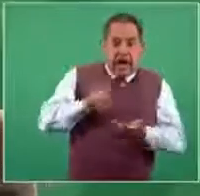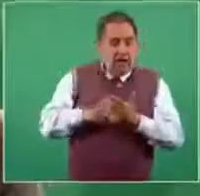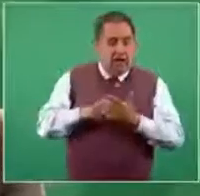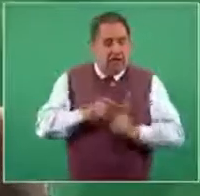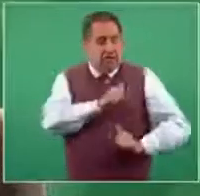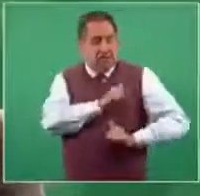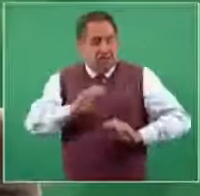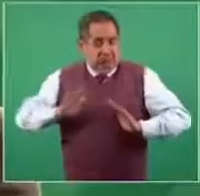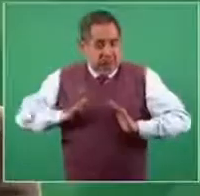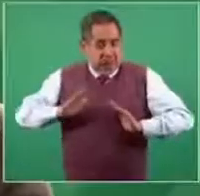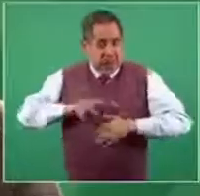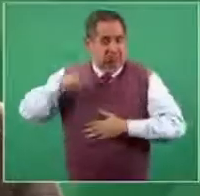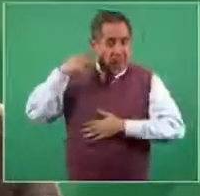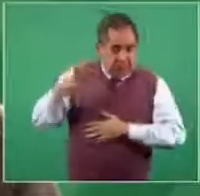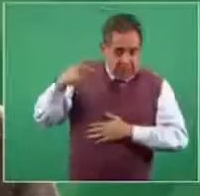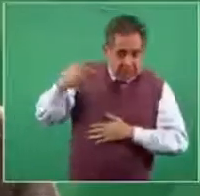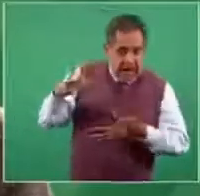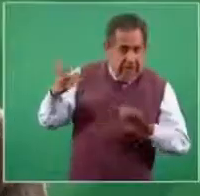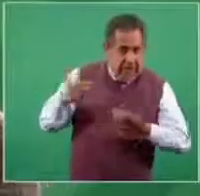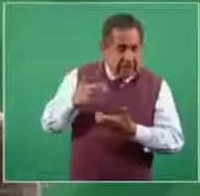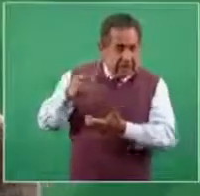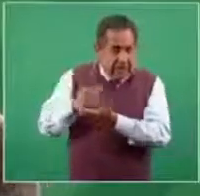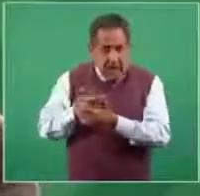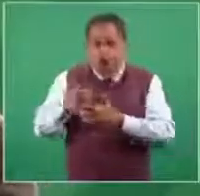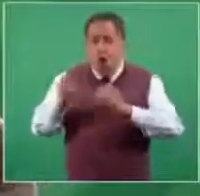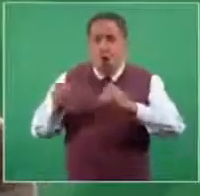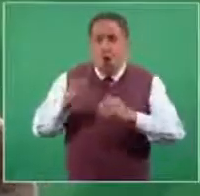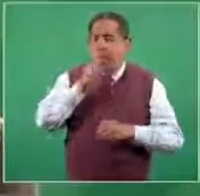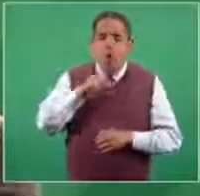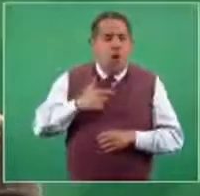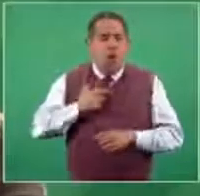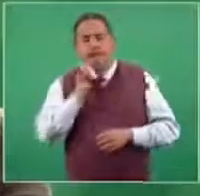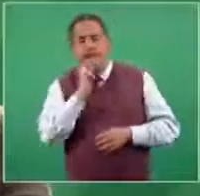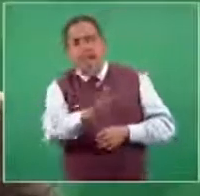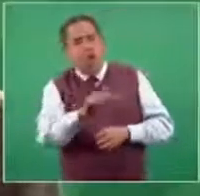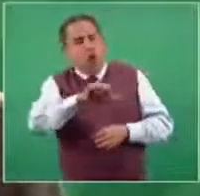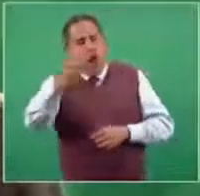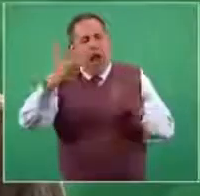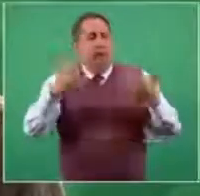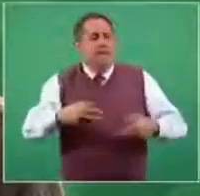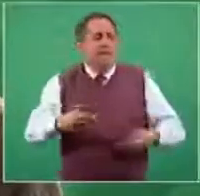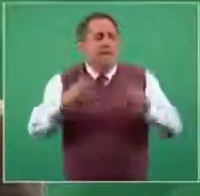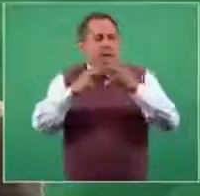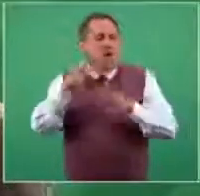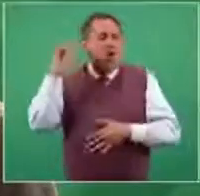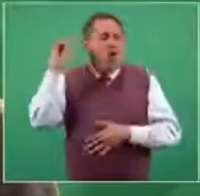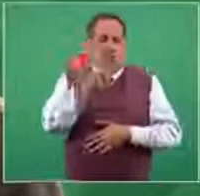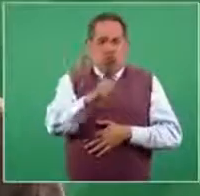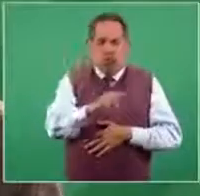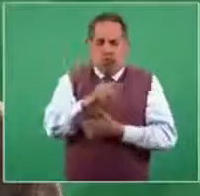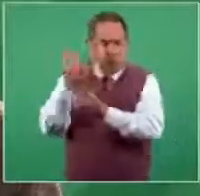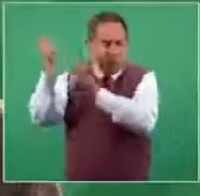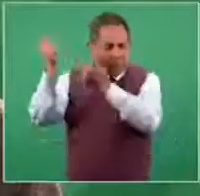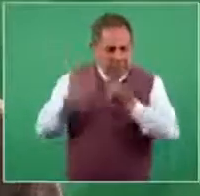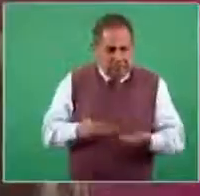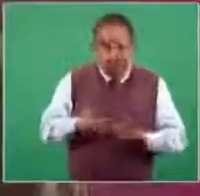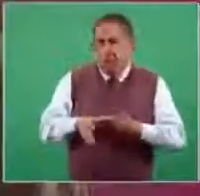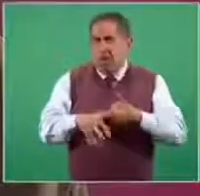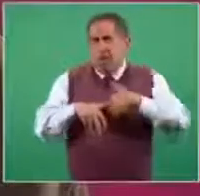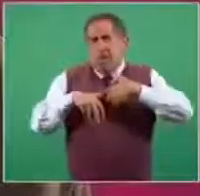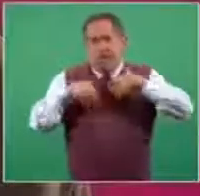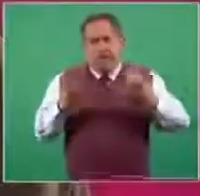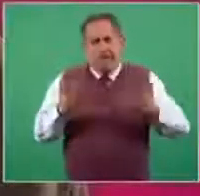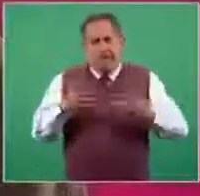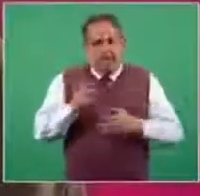Fuerzas Armadas con sus propios medios, si sería más rentable contratar a una aerolínea, una empresa de transporte.